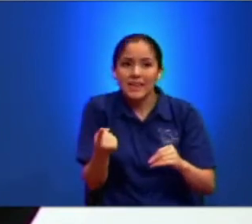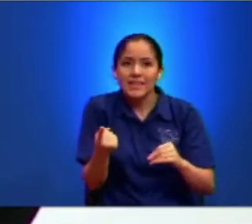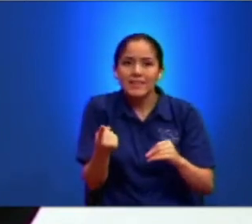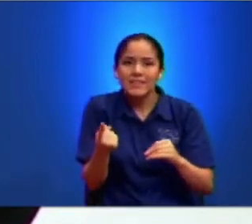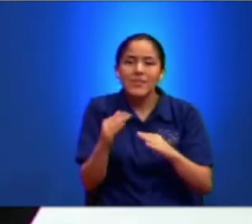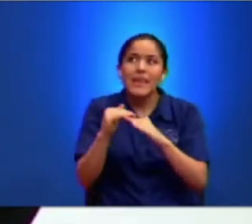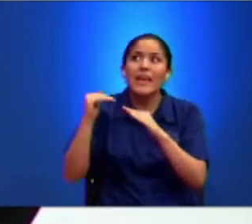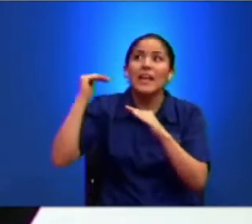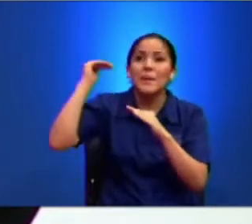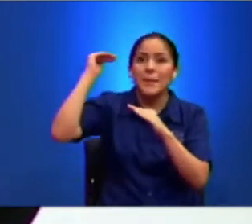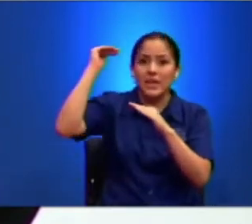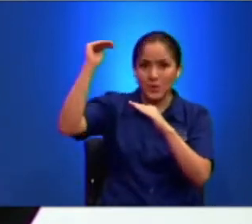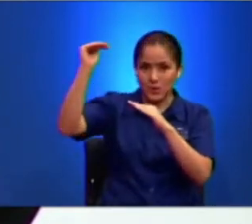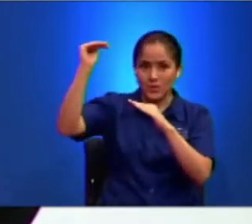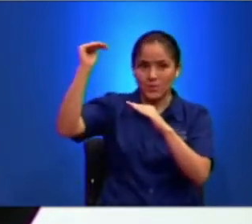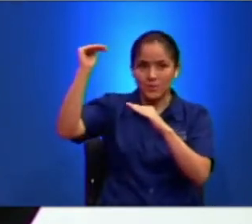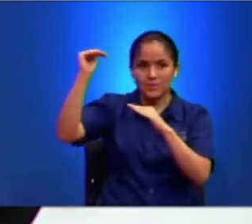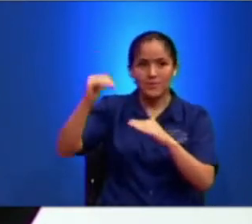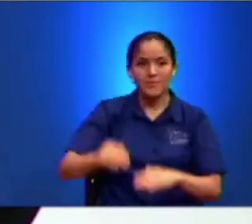Mayor Mire